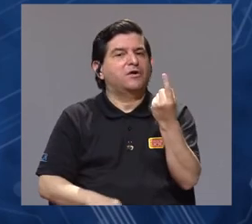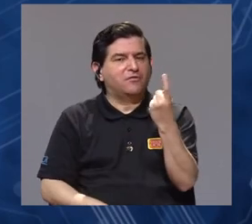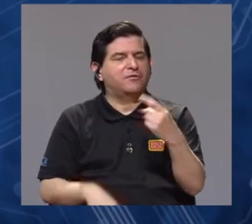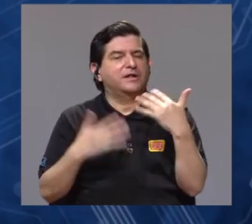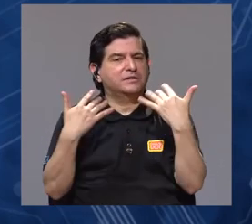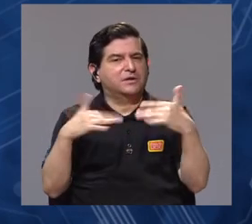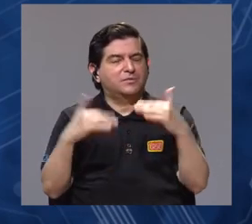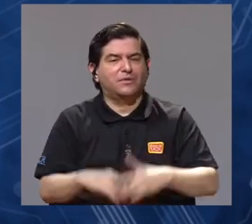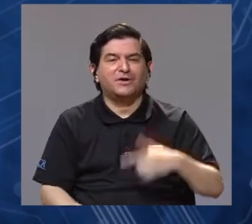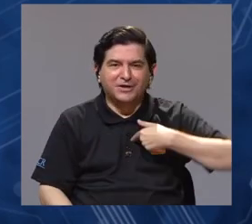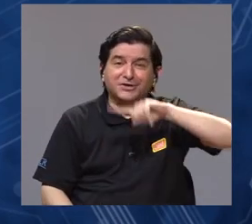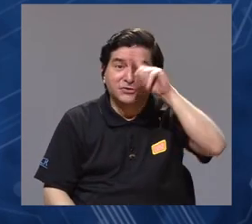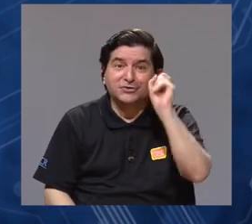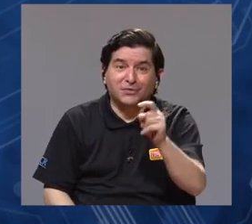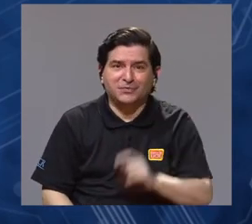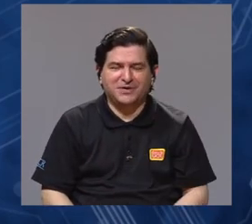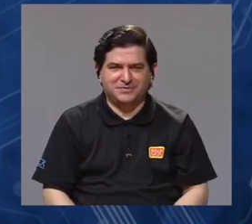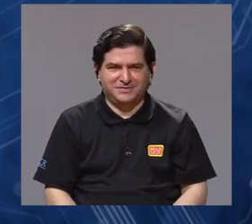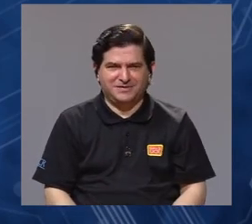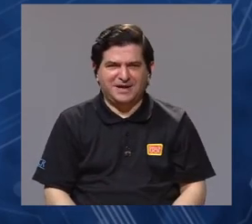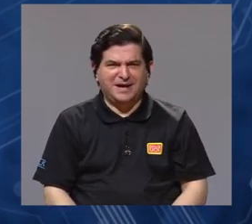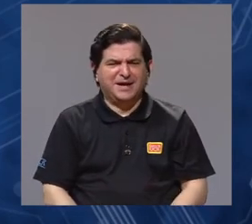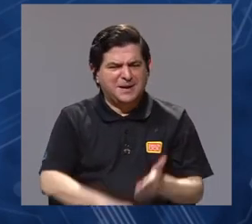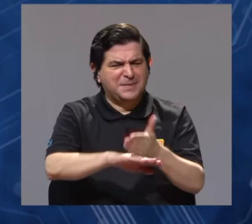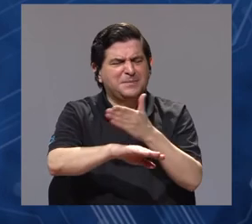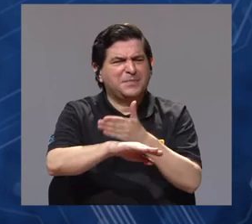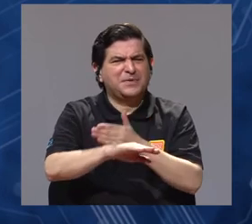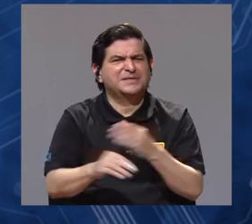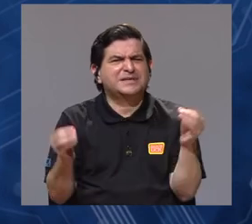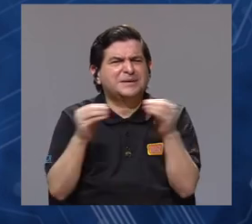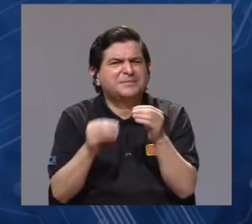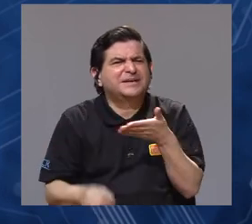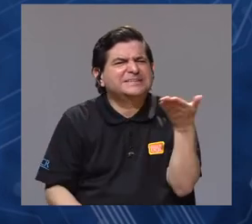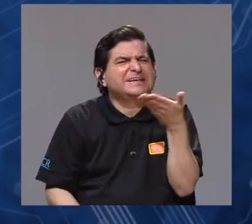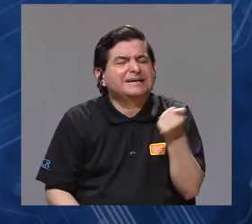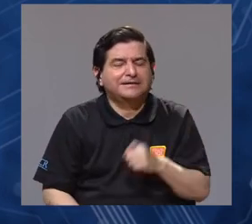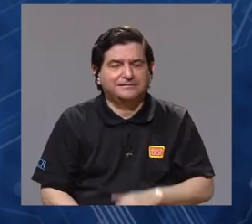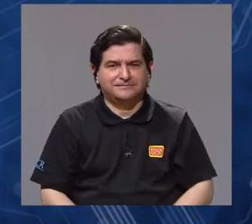falta mucho por hacer, por supuesto. Y le iba a preguntar ¿en qué debemos mejorar?